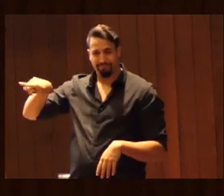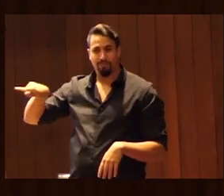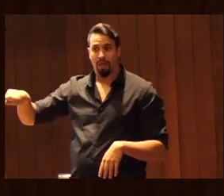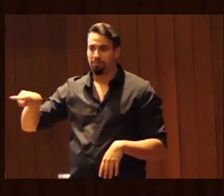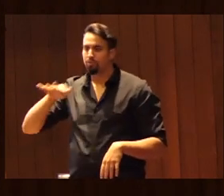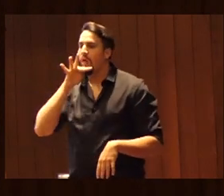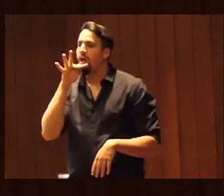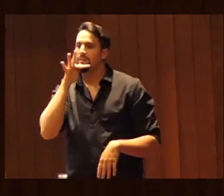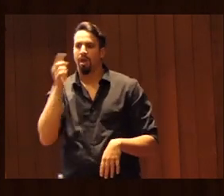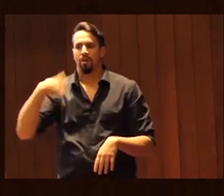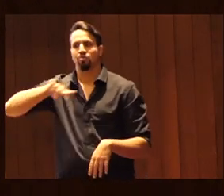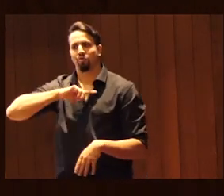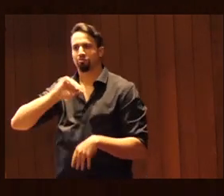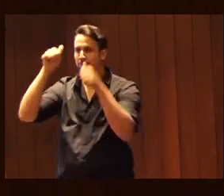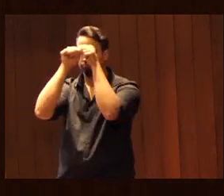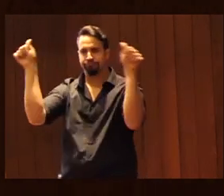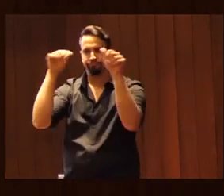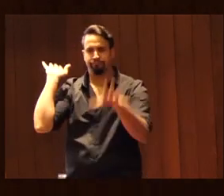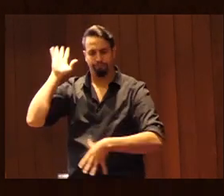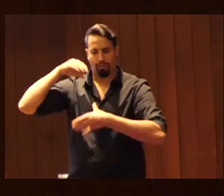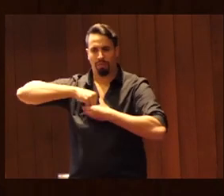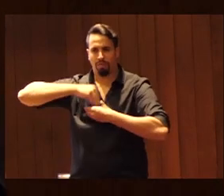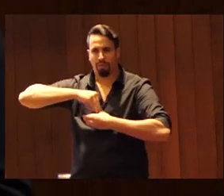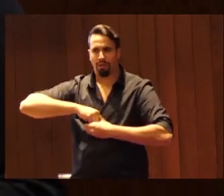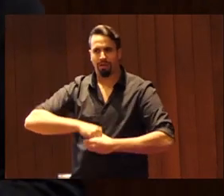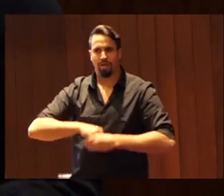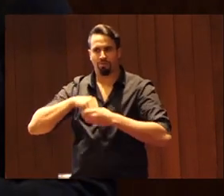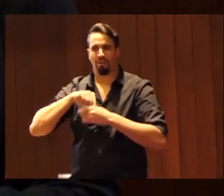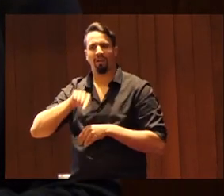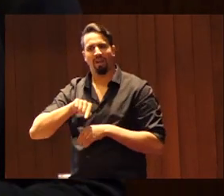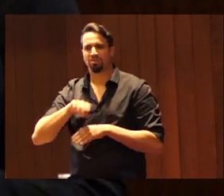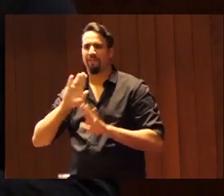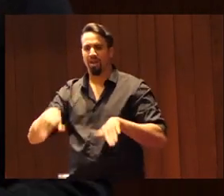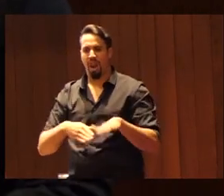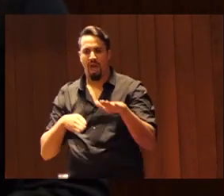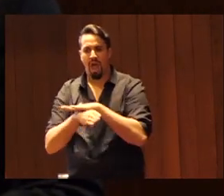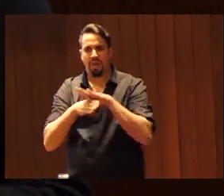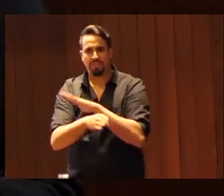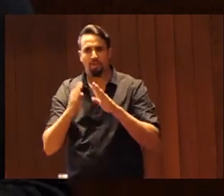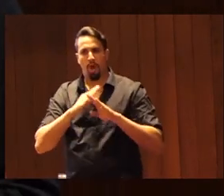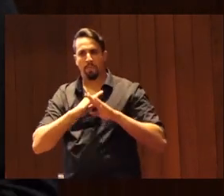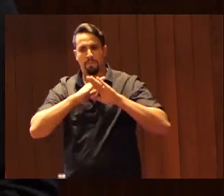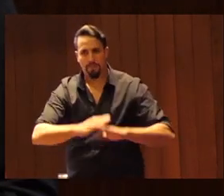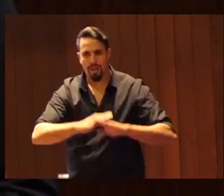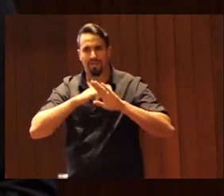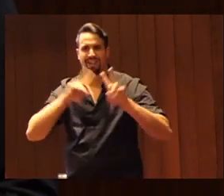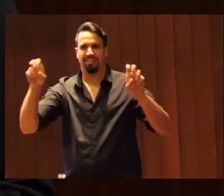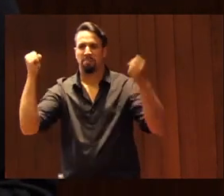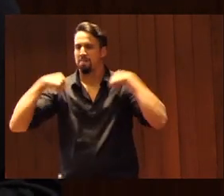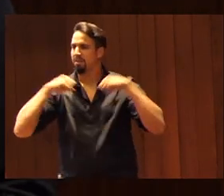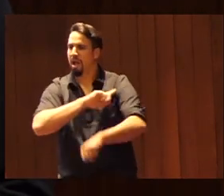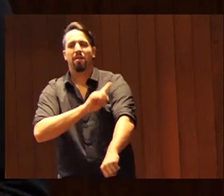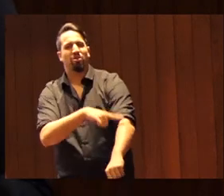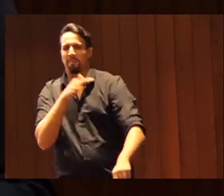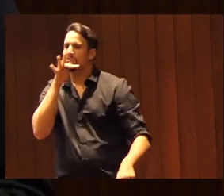arrastramos muchísimos estereotipos que están, de alguna forma, condicionando el acceso, la permanencia en la práctica deportiva. O